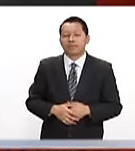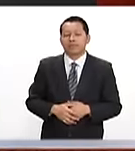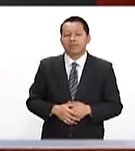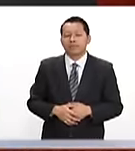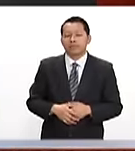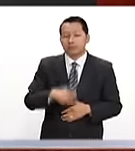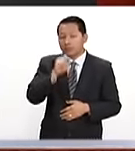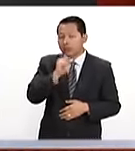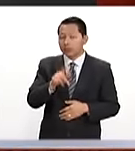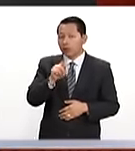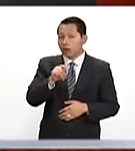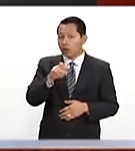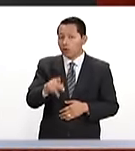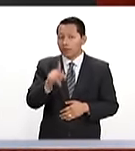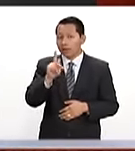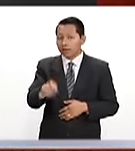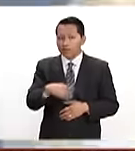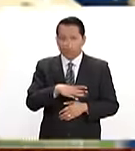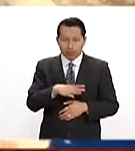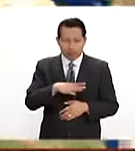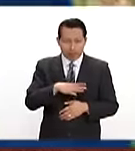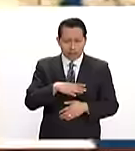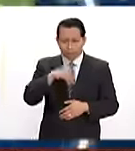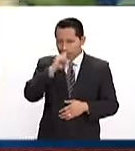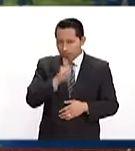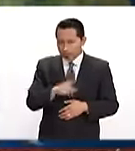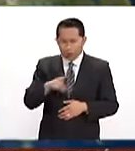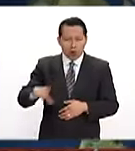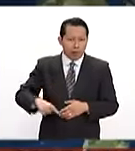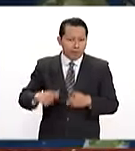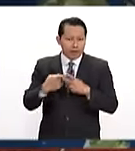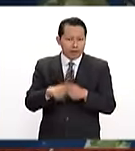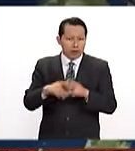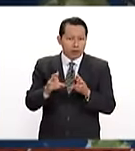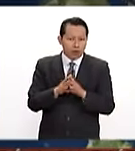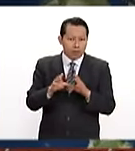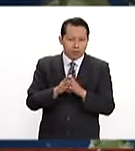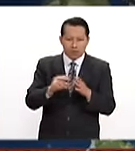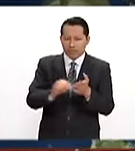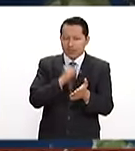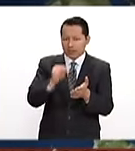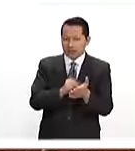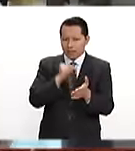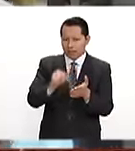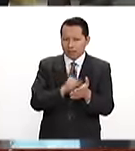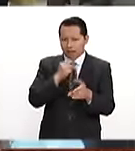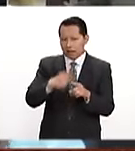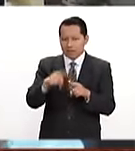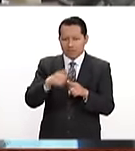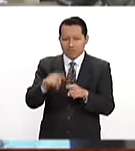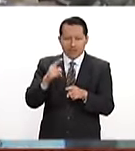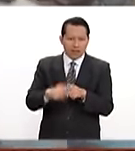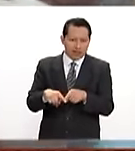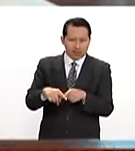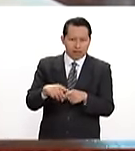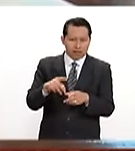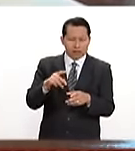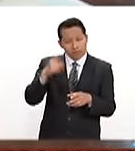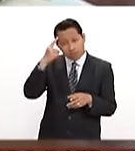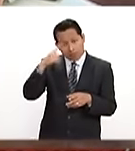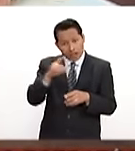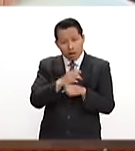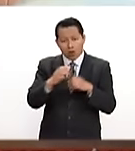Siguiendo con Trump, desde que llegó al gobierno, ha tenido que firmar órdenes ejecutivas para muchas cosas.